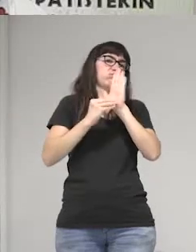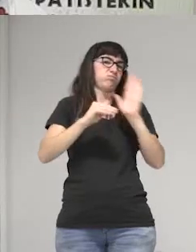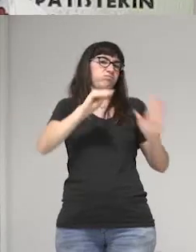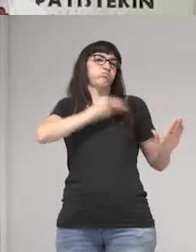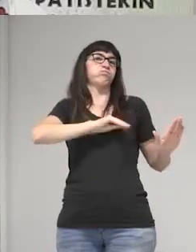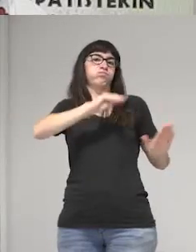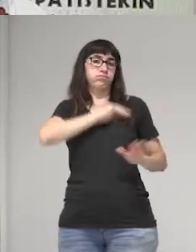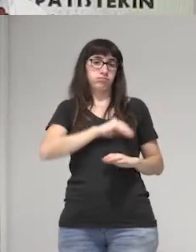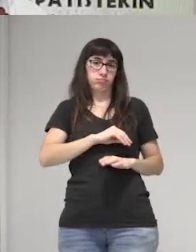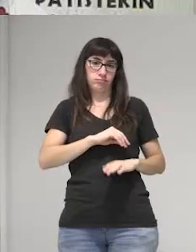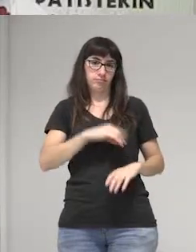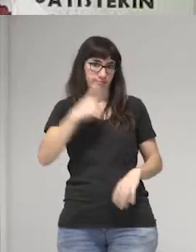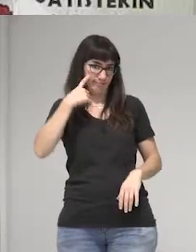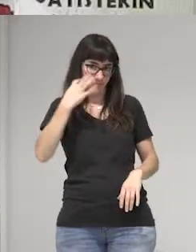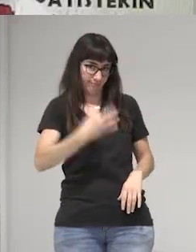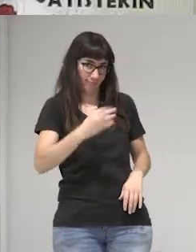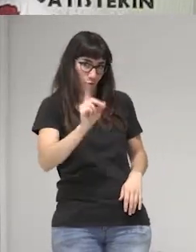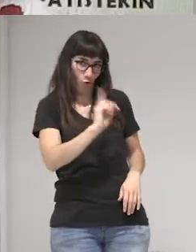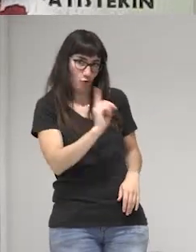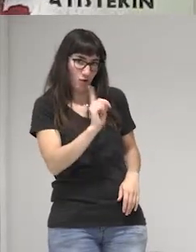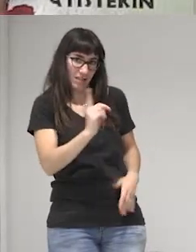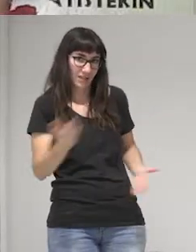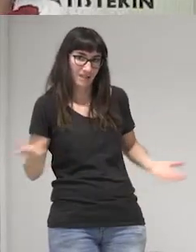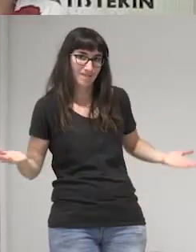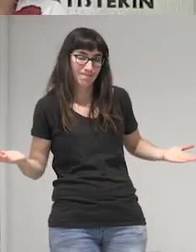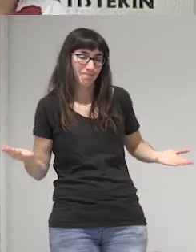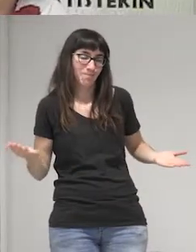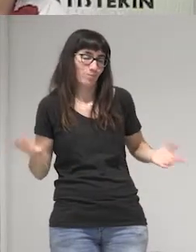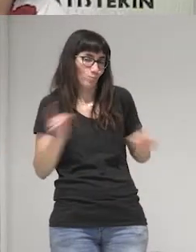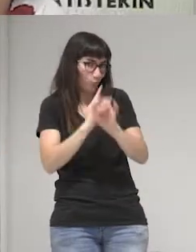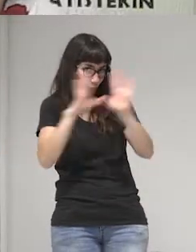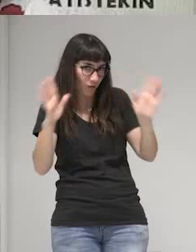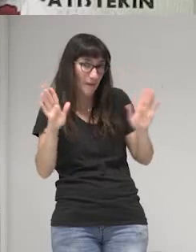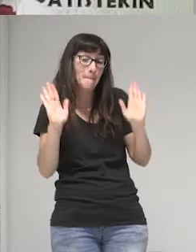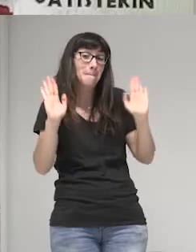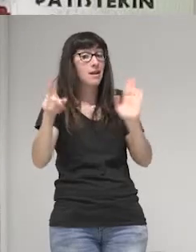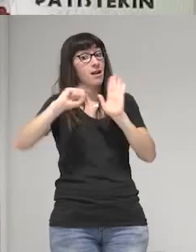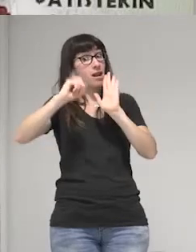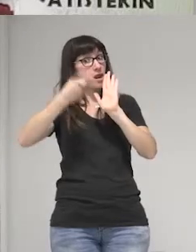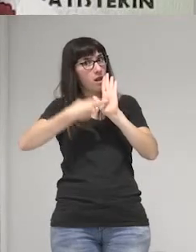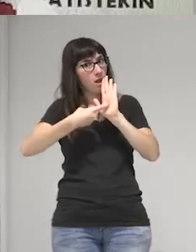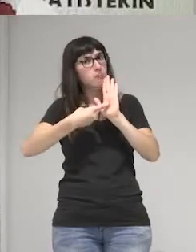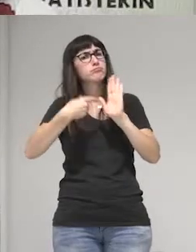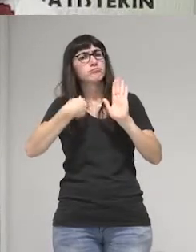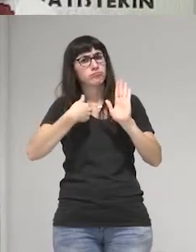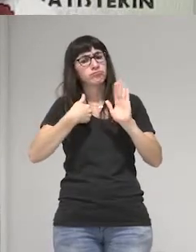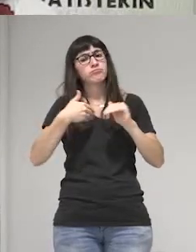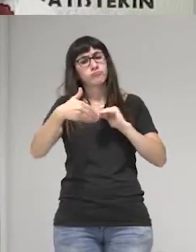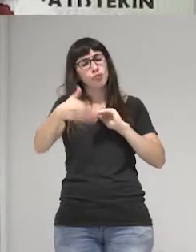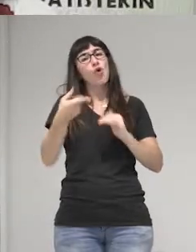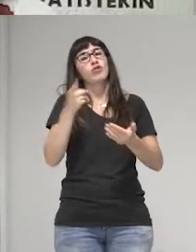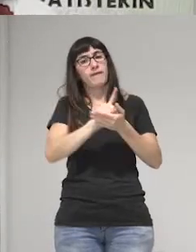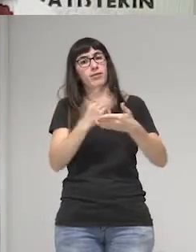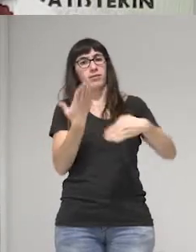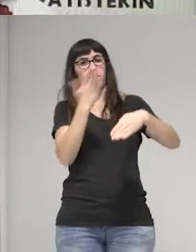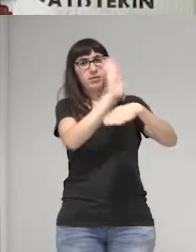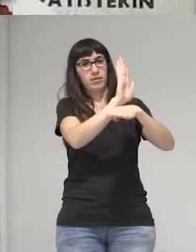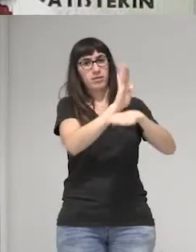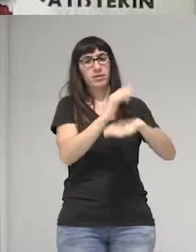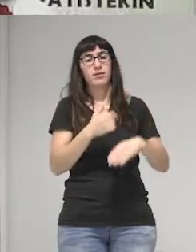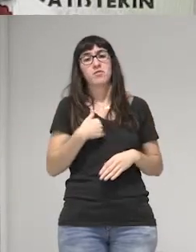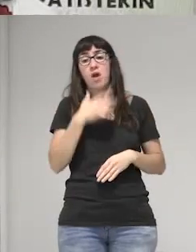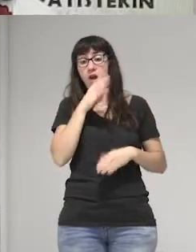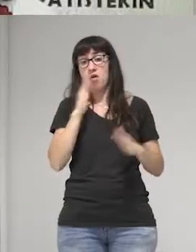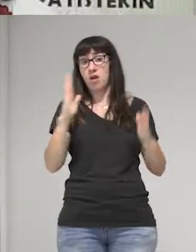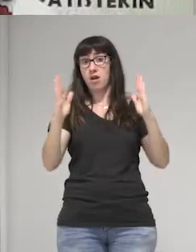por supuesto que no es así pero esta es una ley que yo voy a volver a presentar yo termino mi periodo